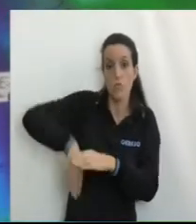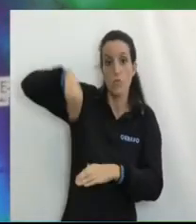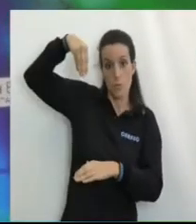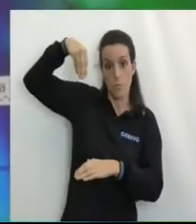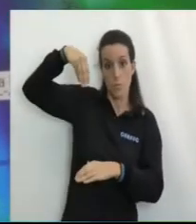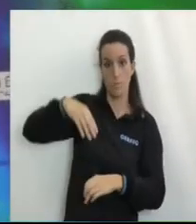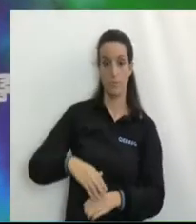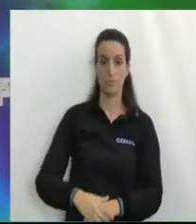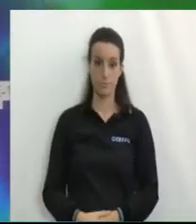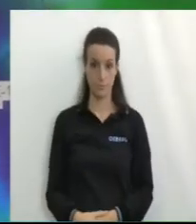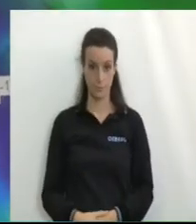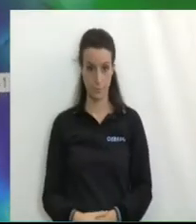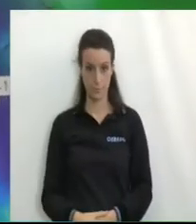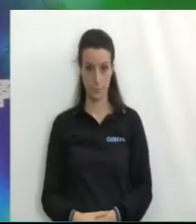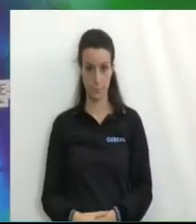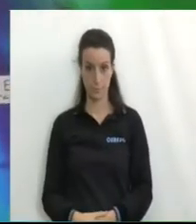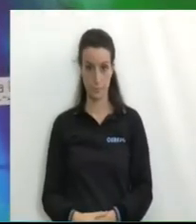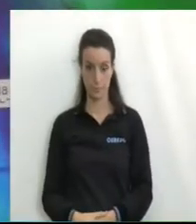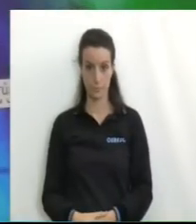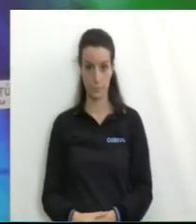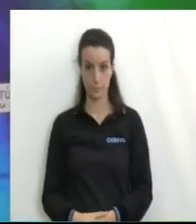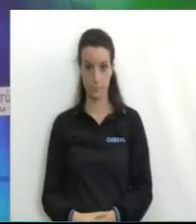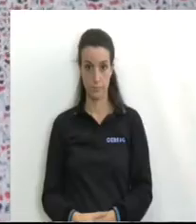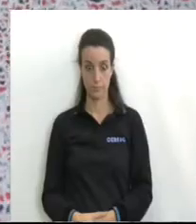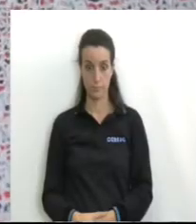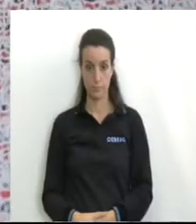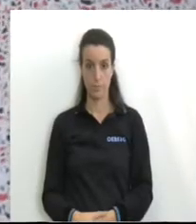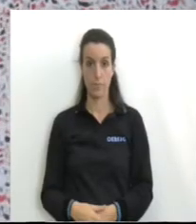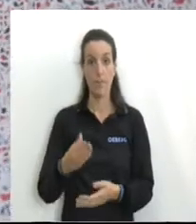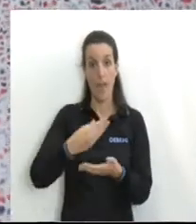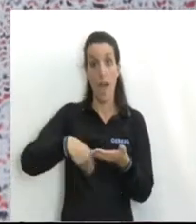las perforaciones En la zona de Pepe Núñez